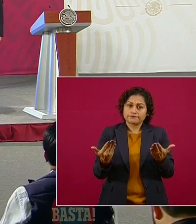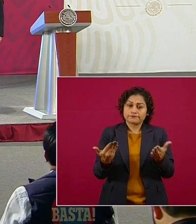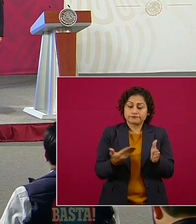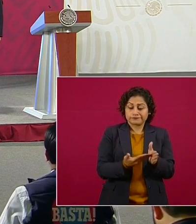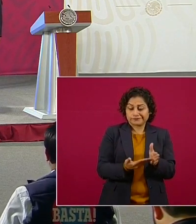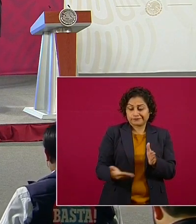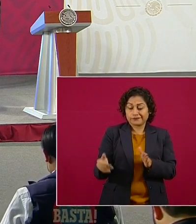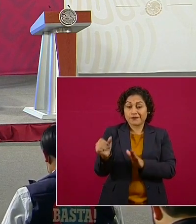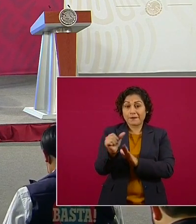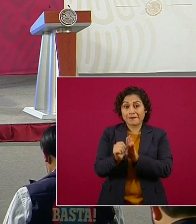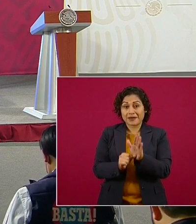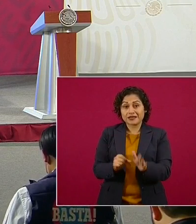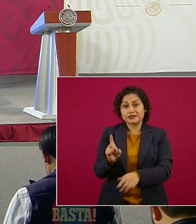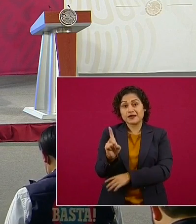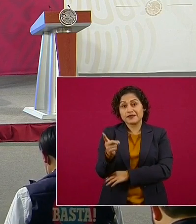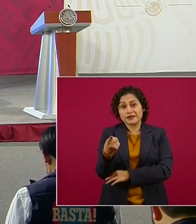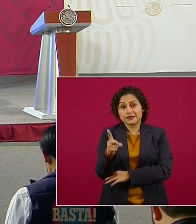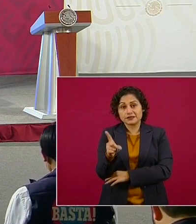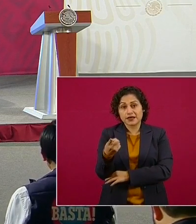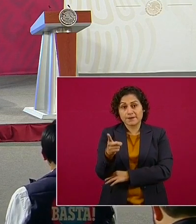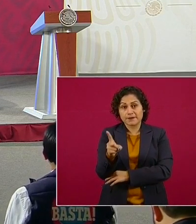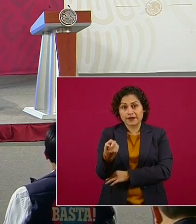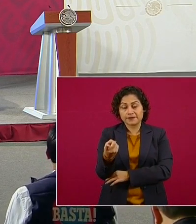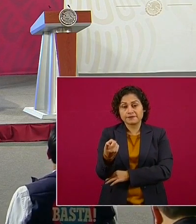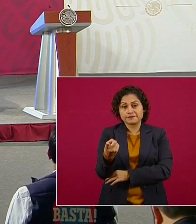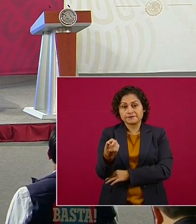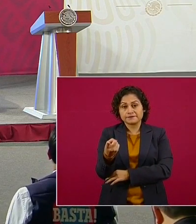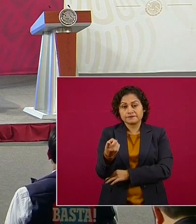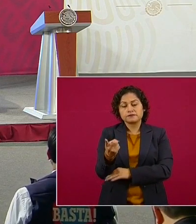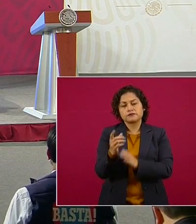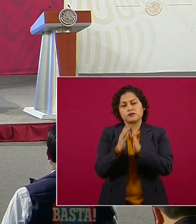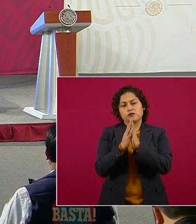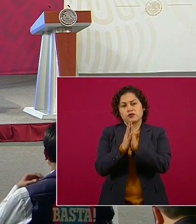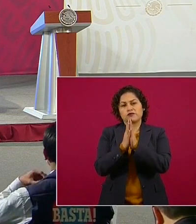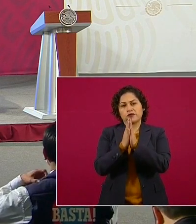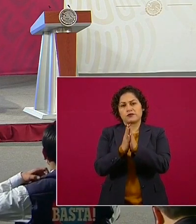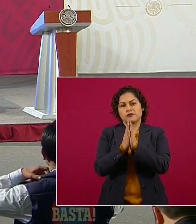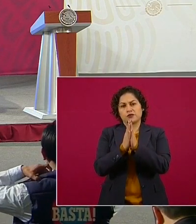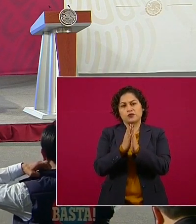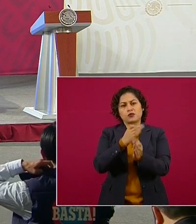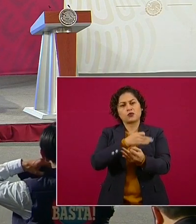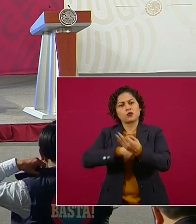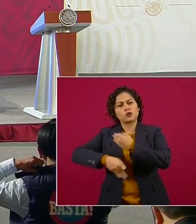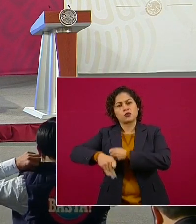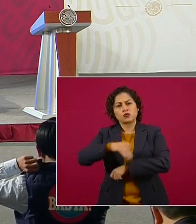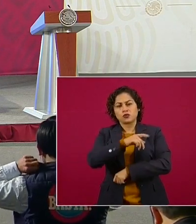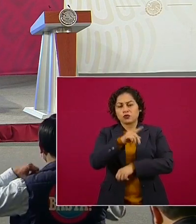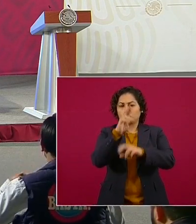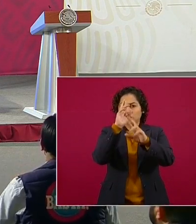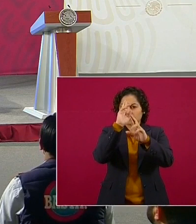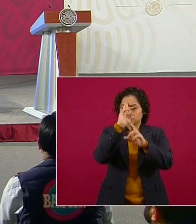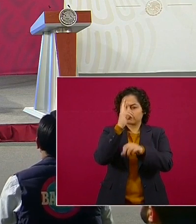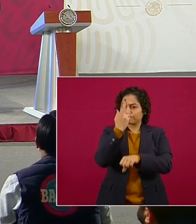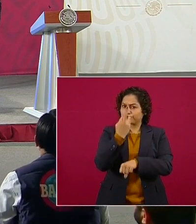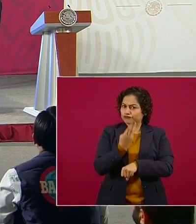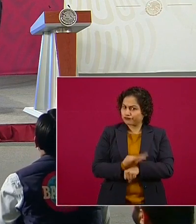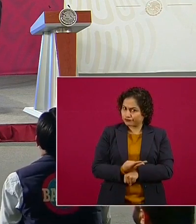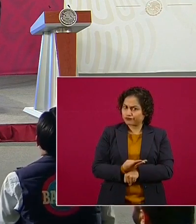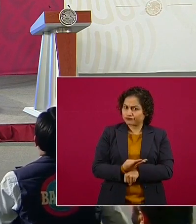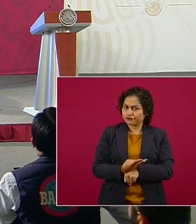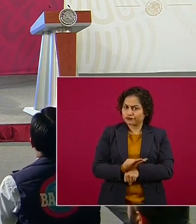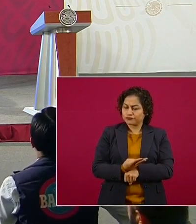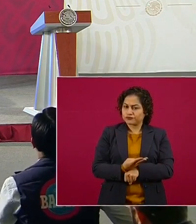diciembre con mucha responsabilidad para evitar